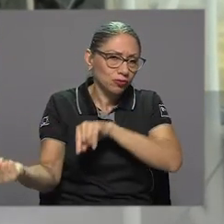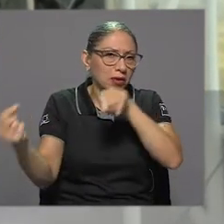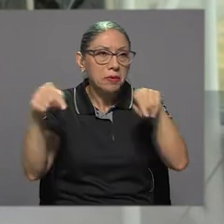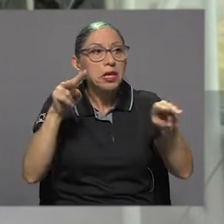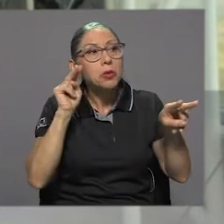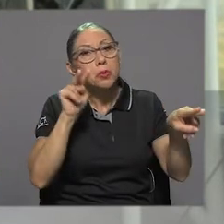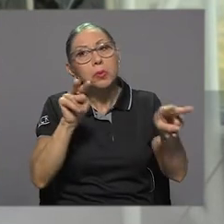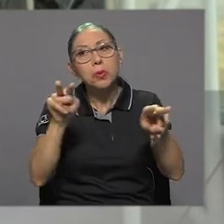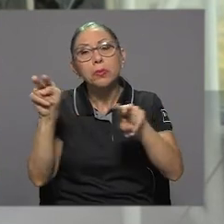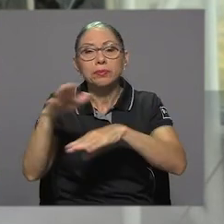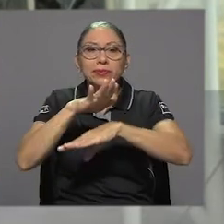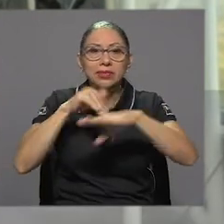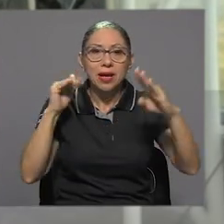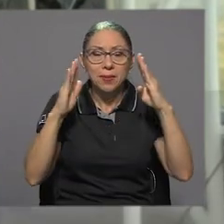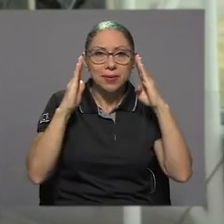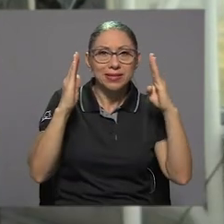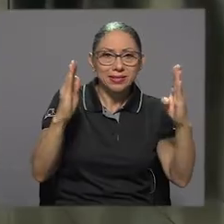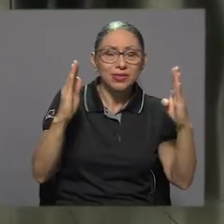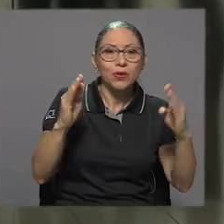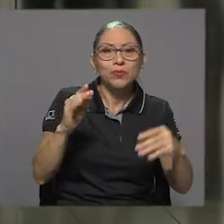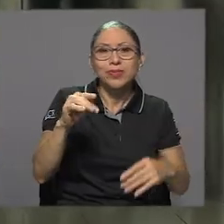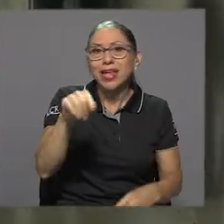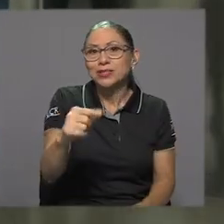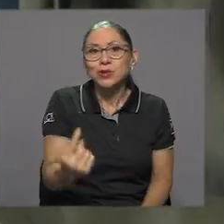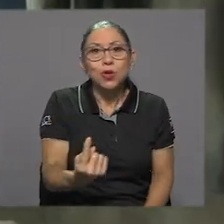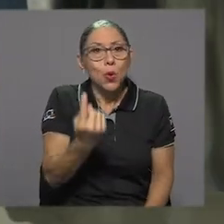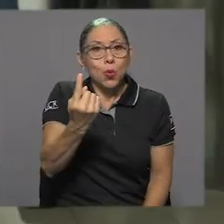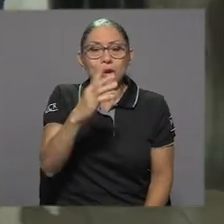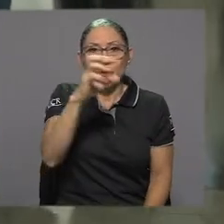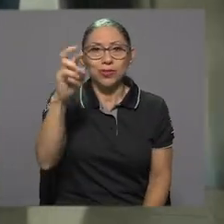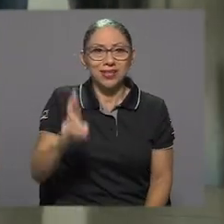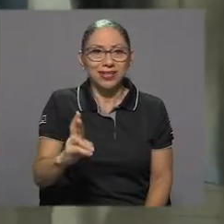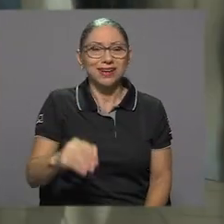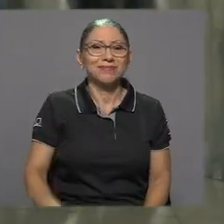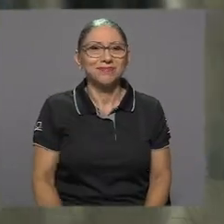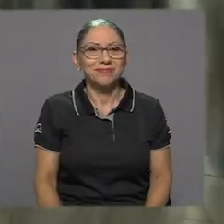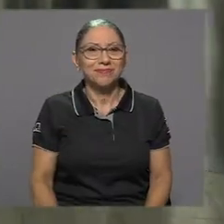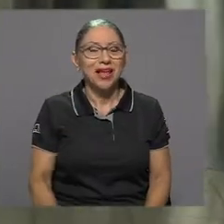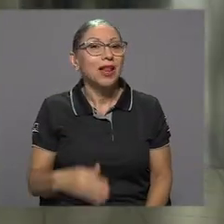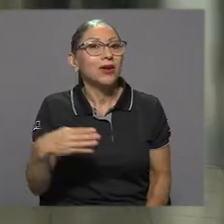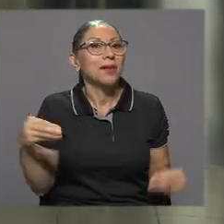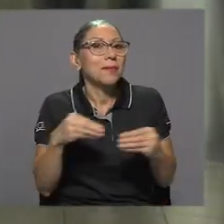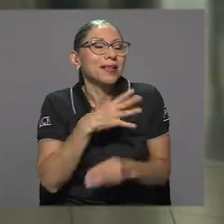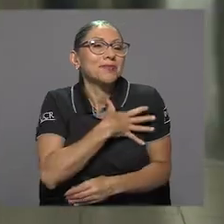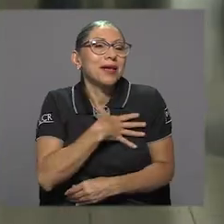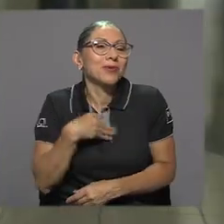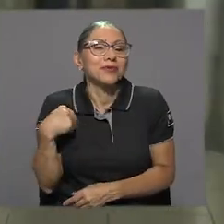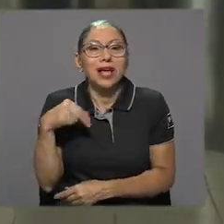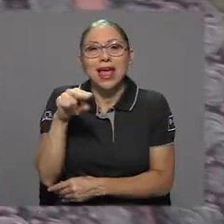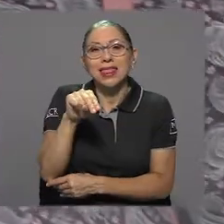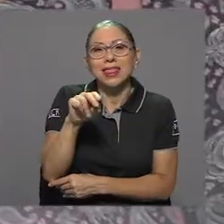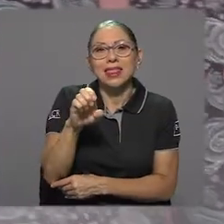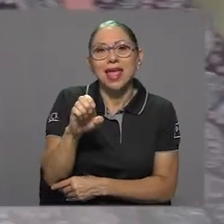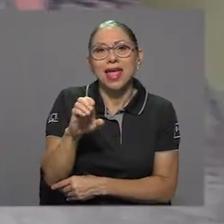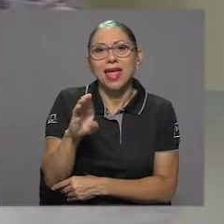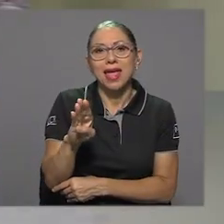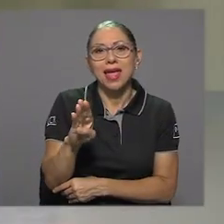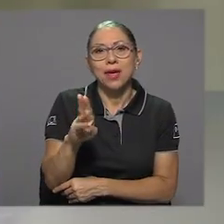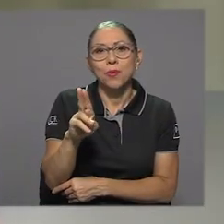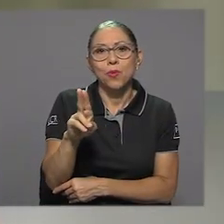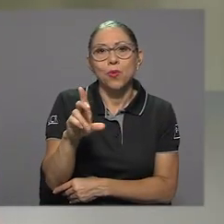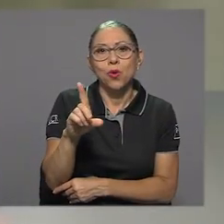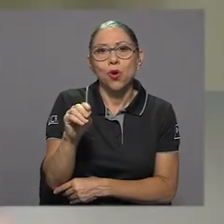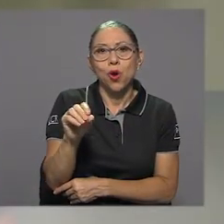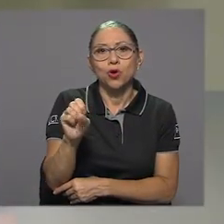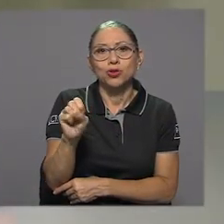eventos que hacen. En realidad me llama mucho la atención que es como lo único que hay aquí en Costa Rica. Lo que más me gustó fueron la parte de las nebulosas